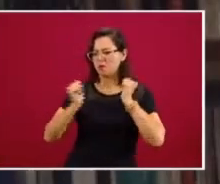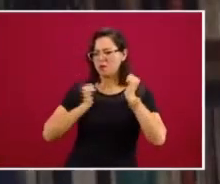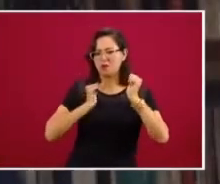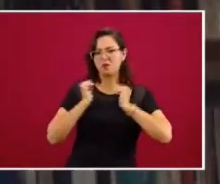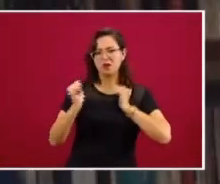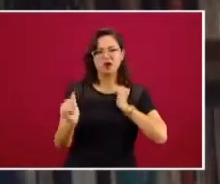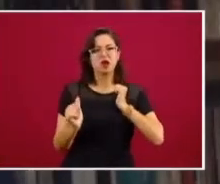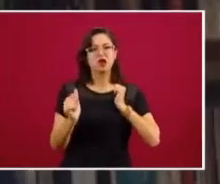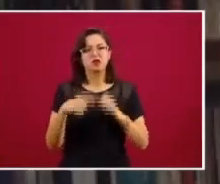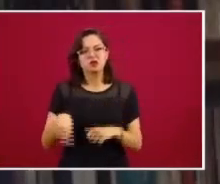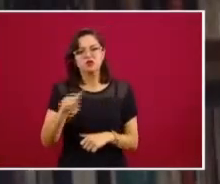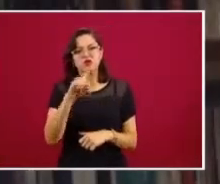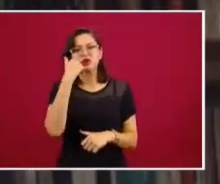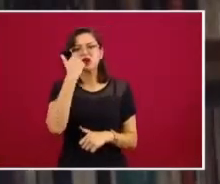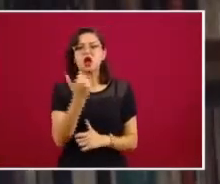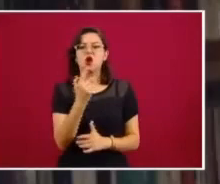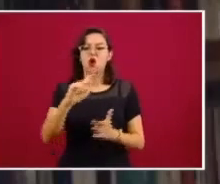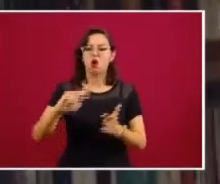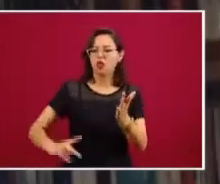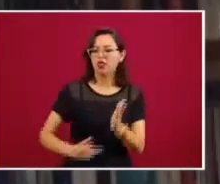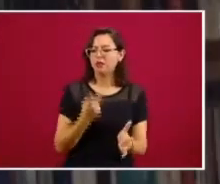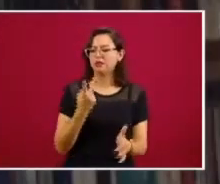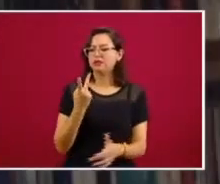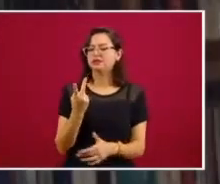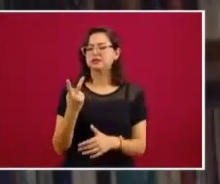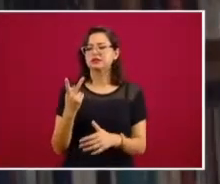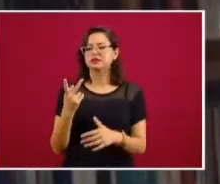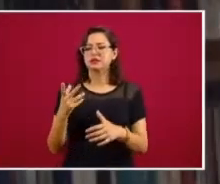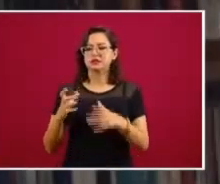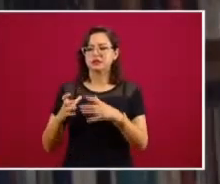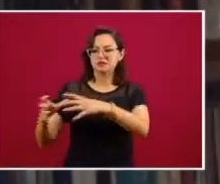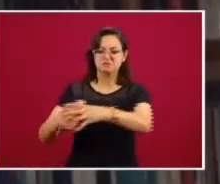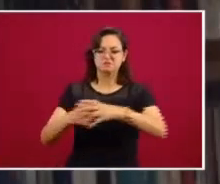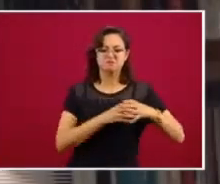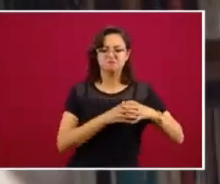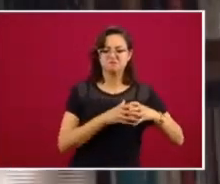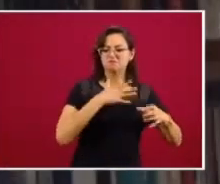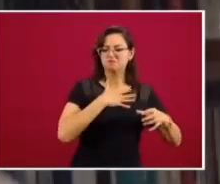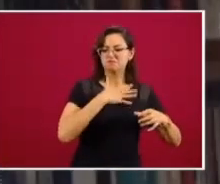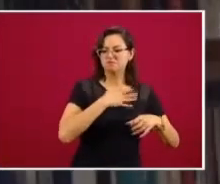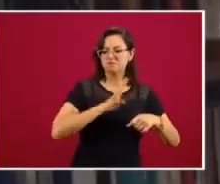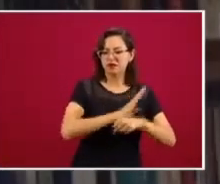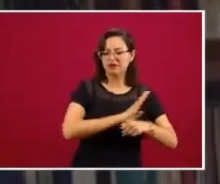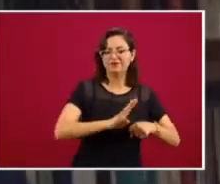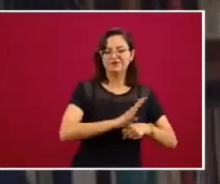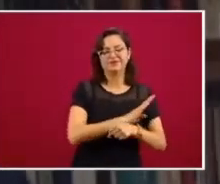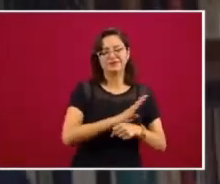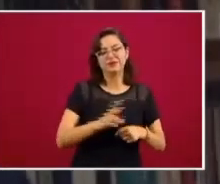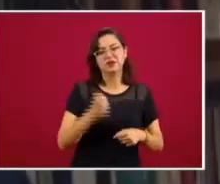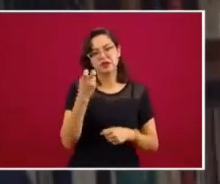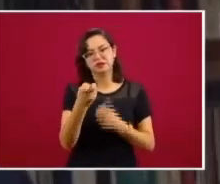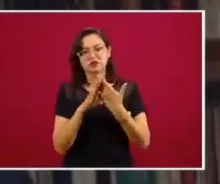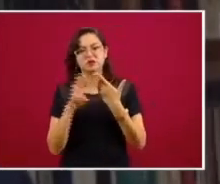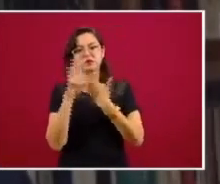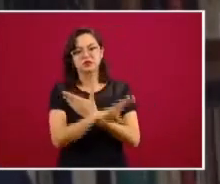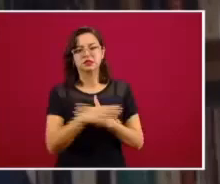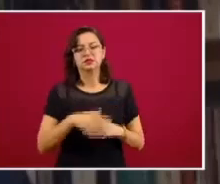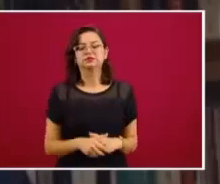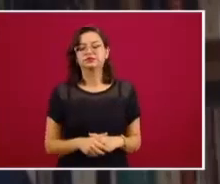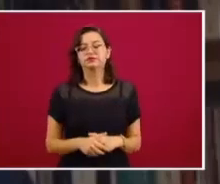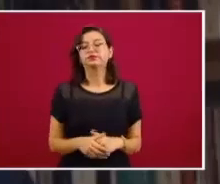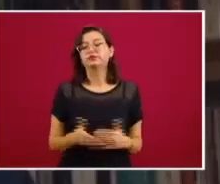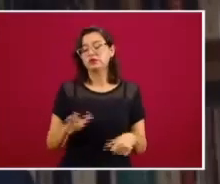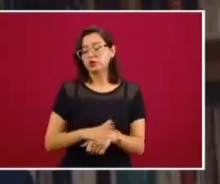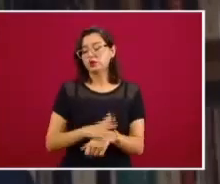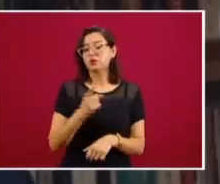los que quieren nuevamente que los beneficios lleguen solamente a unos cuantos. Entonces, una vez que usted hizo ese planteamiento a finales de